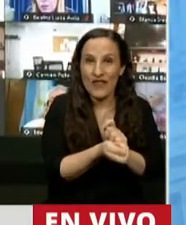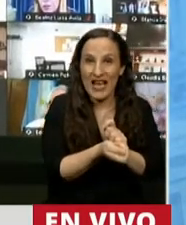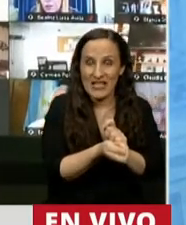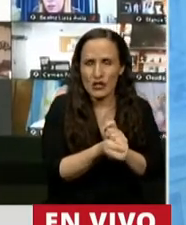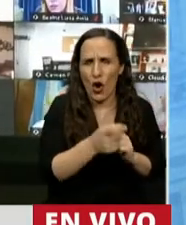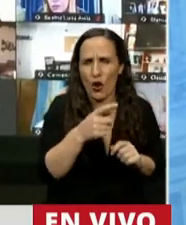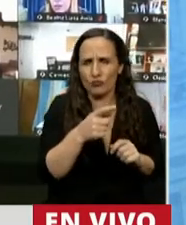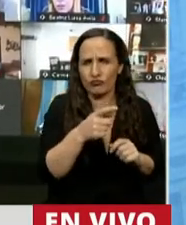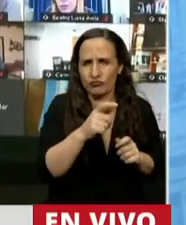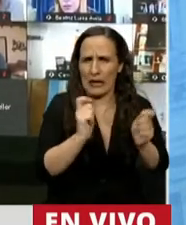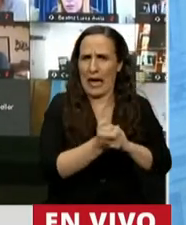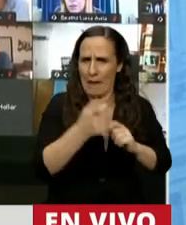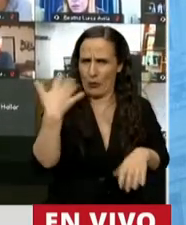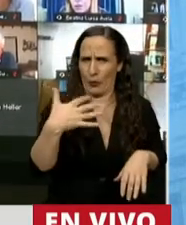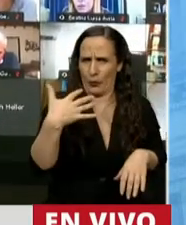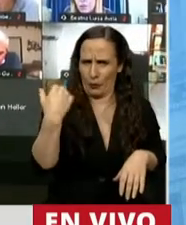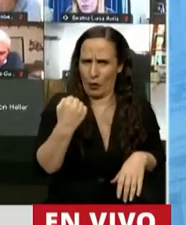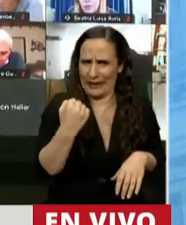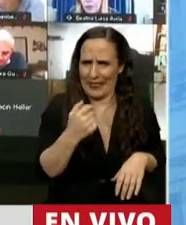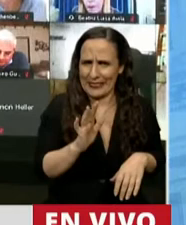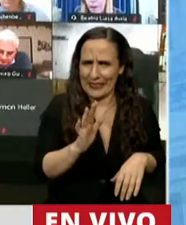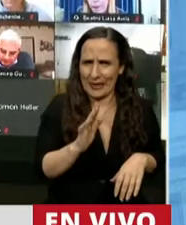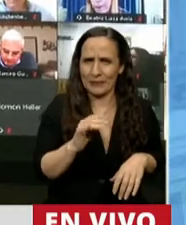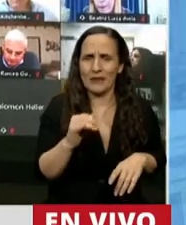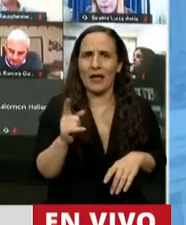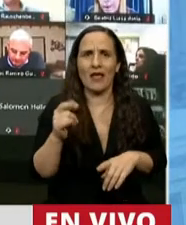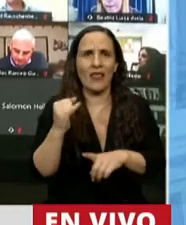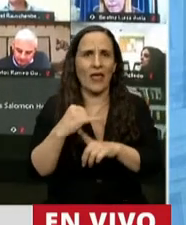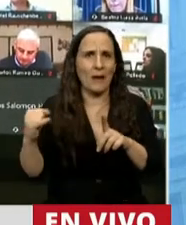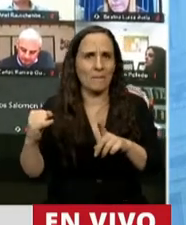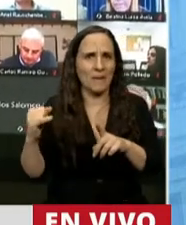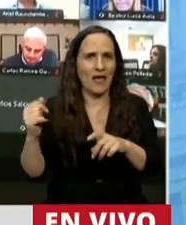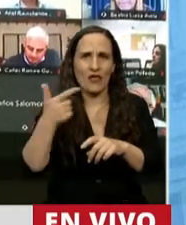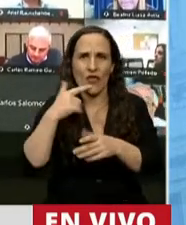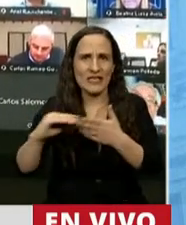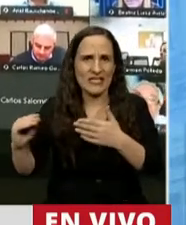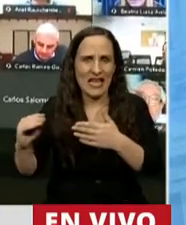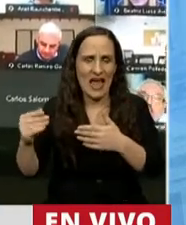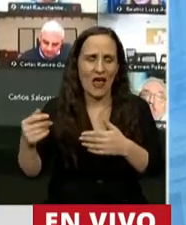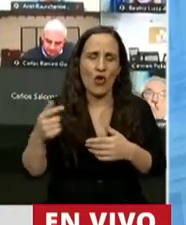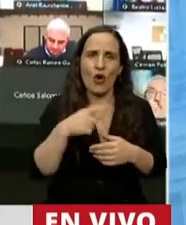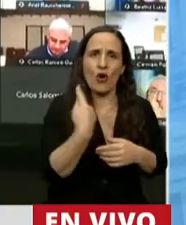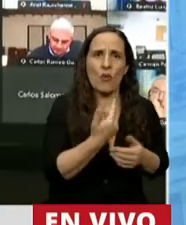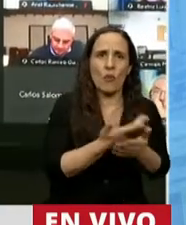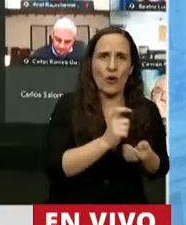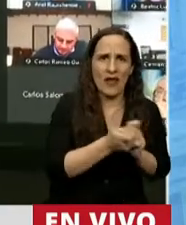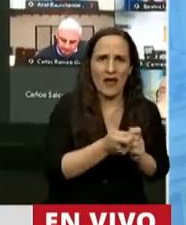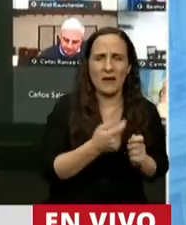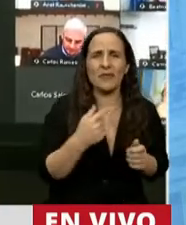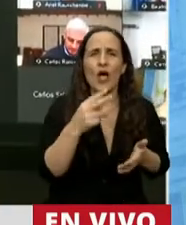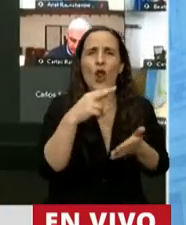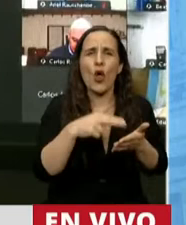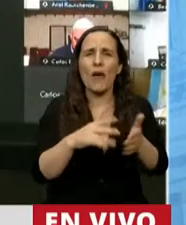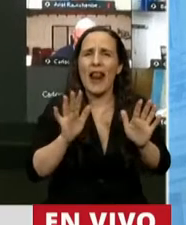sustancialmente la media sanción que venía del Senado de la Nación, lo voy a leer